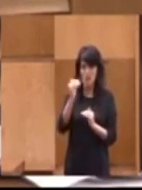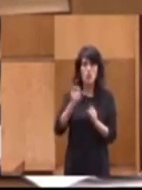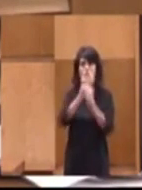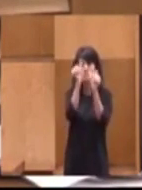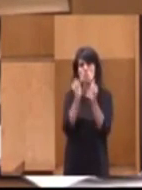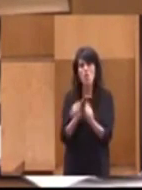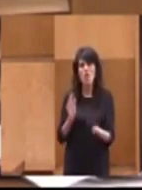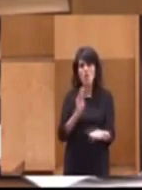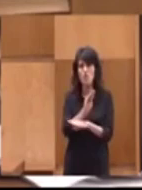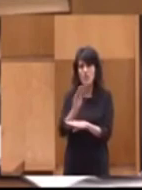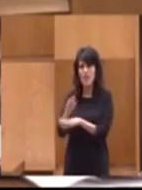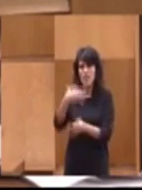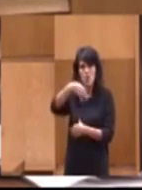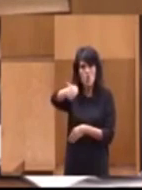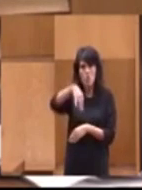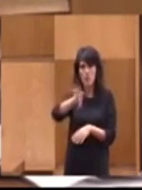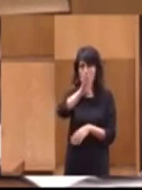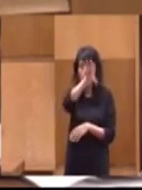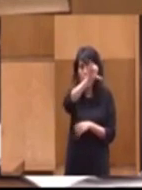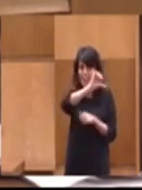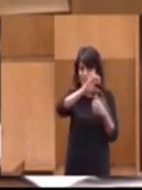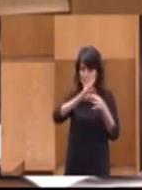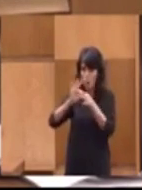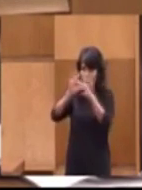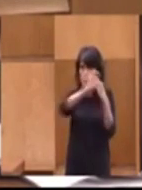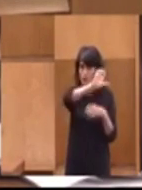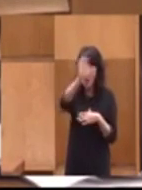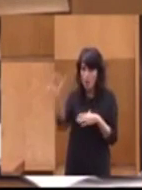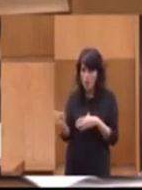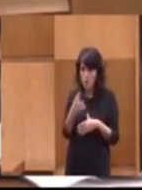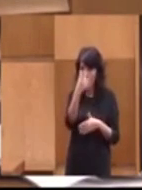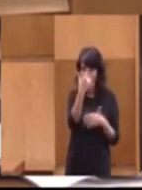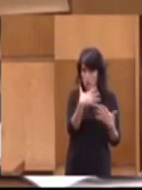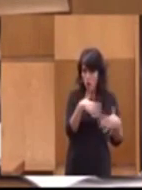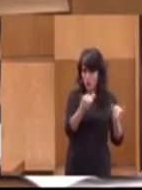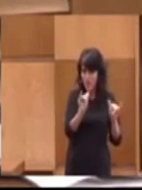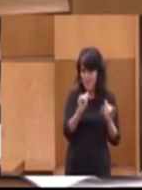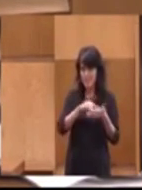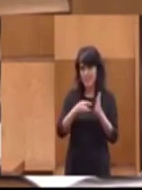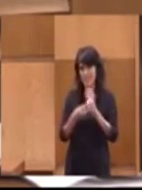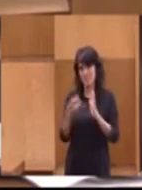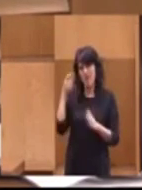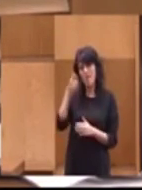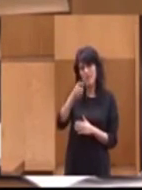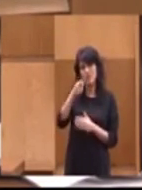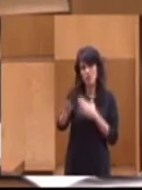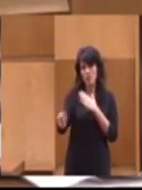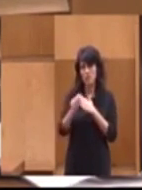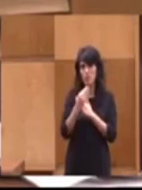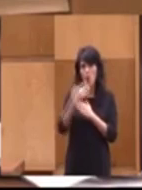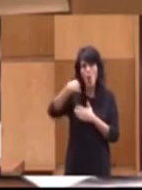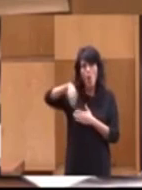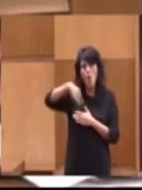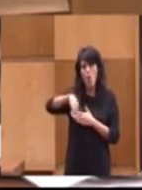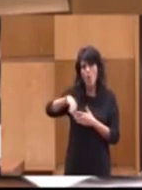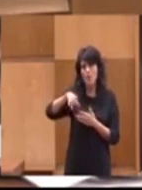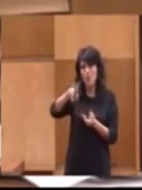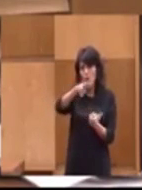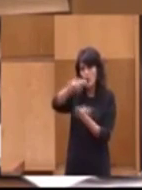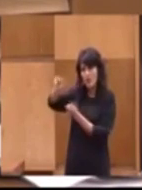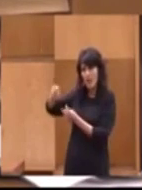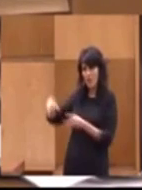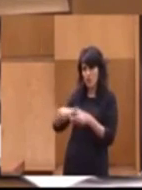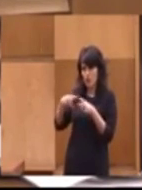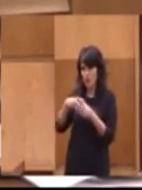de financiación que es único. Ningún país de la Unión Europea, ninguno, el sistema de pensiones está financiado única y exclusivamente con las cotizaciones